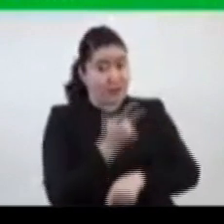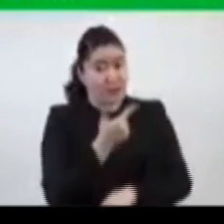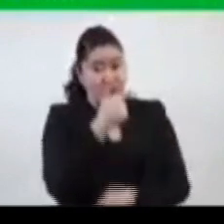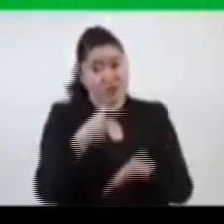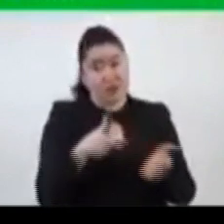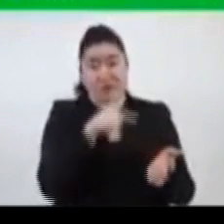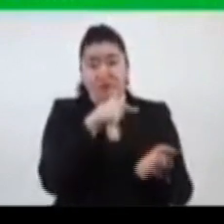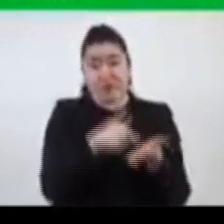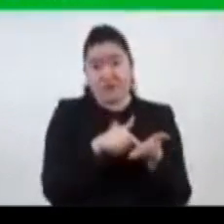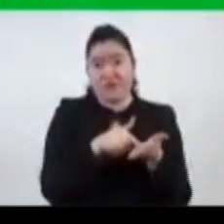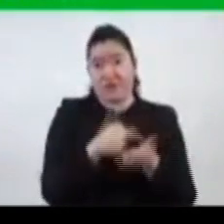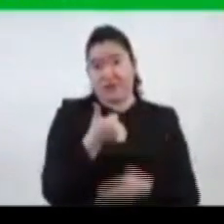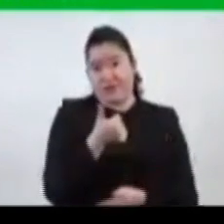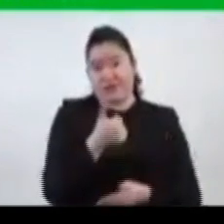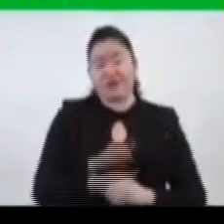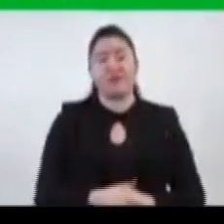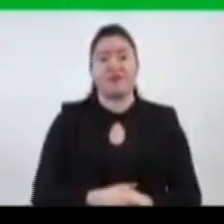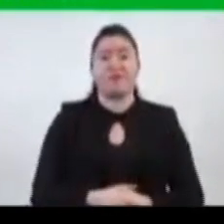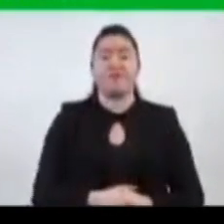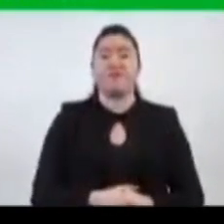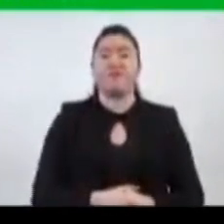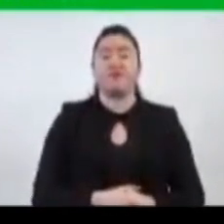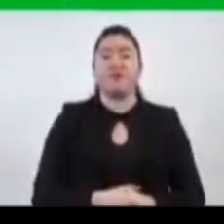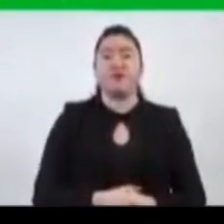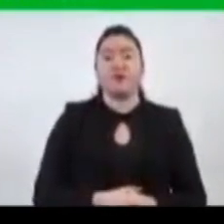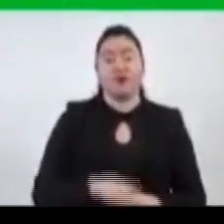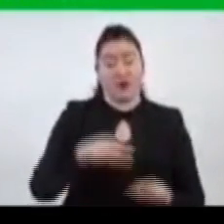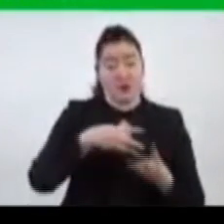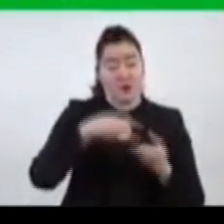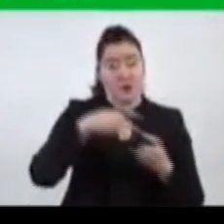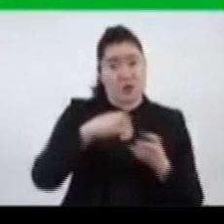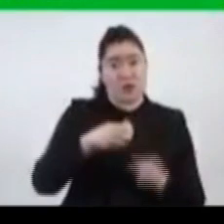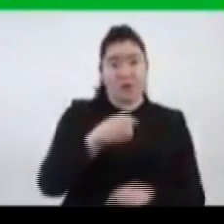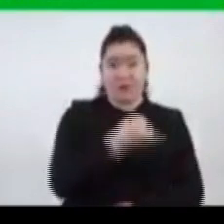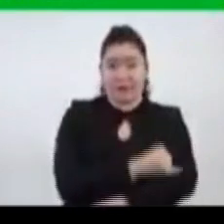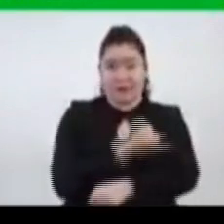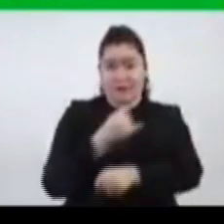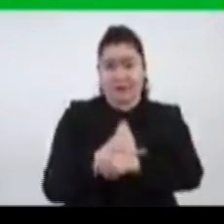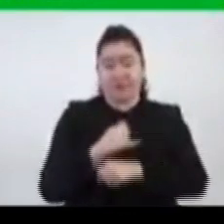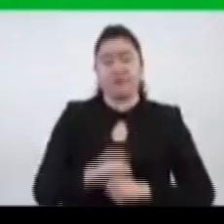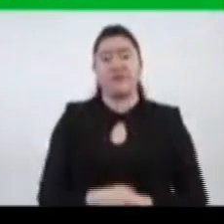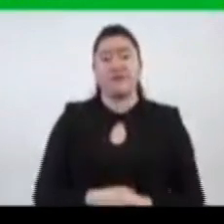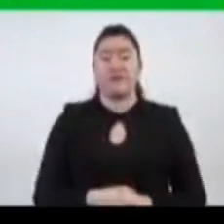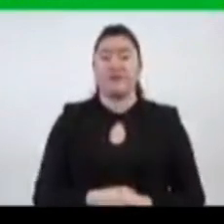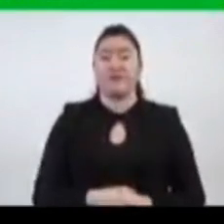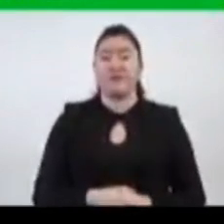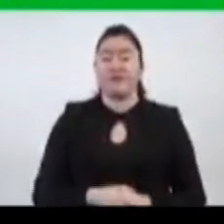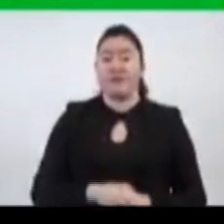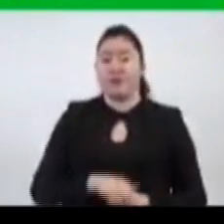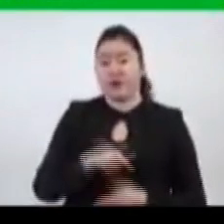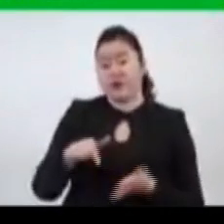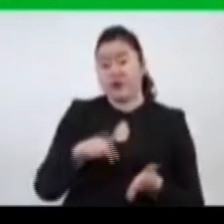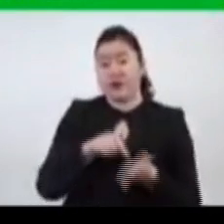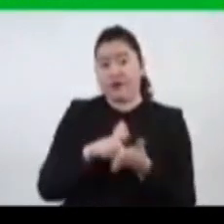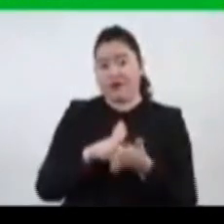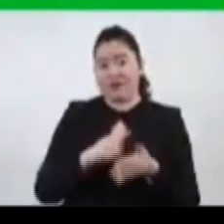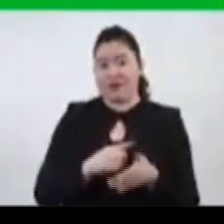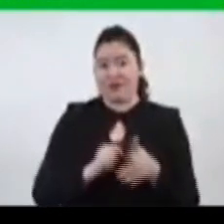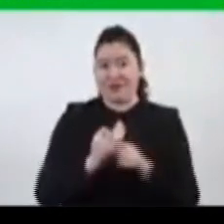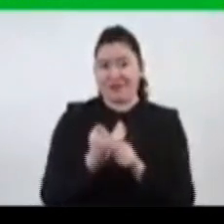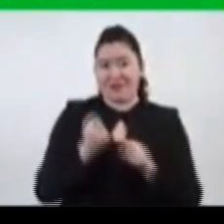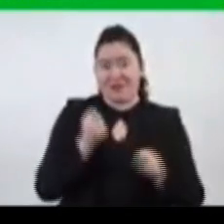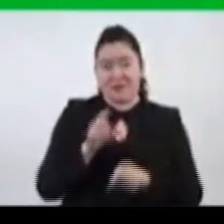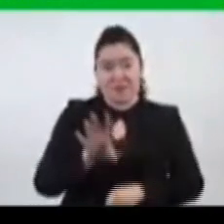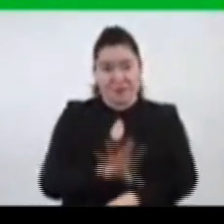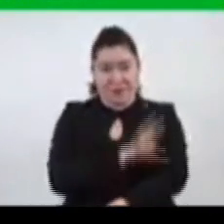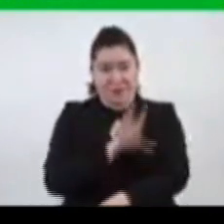son seis macrounidades de vacunación. La Universidad Metropolitana Iztapalapa, la sede de Servicios